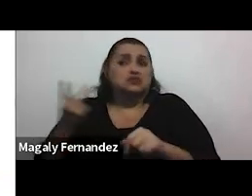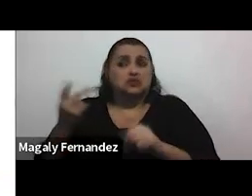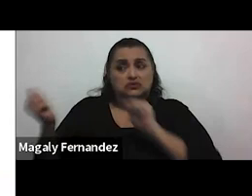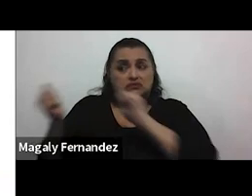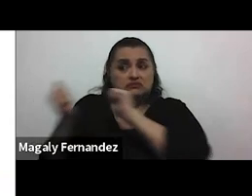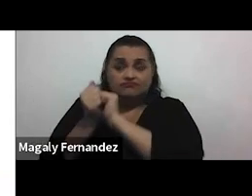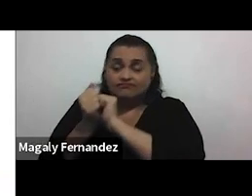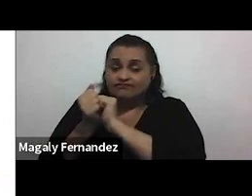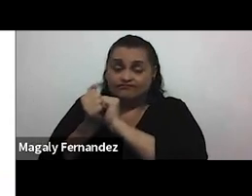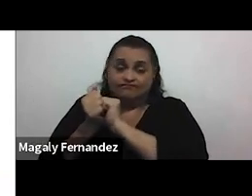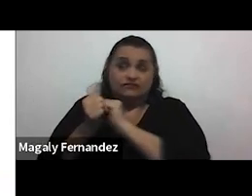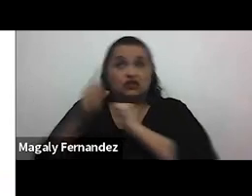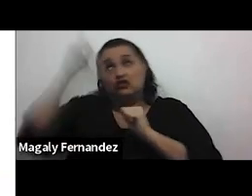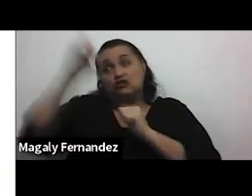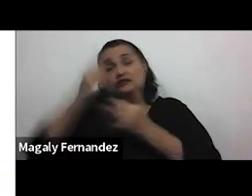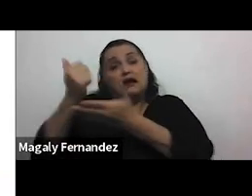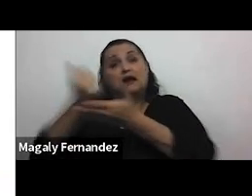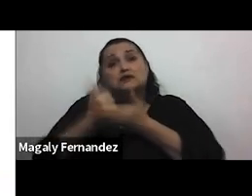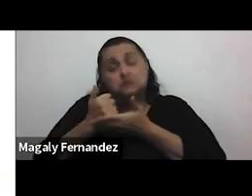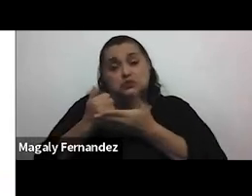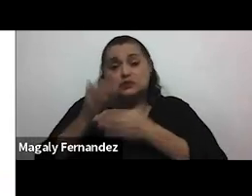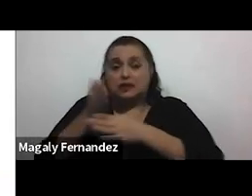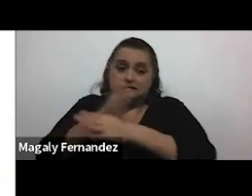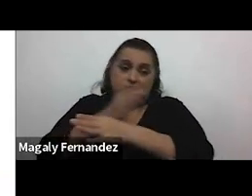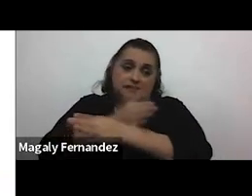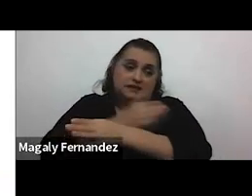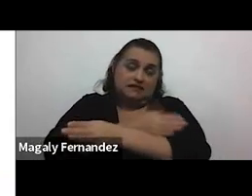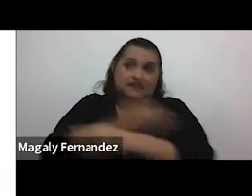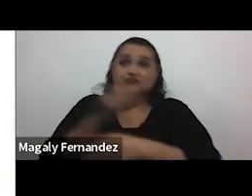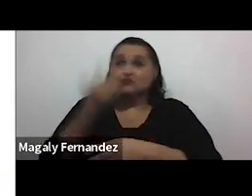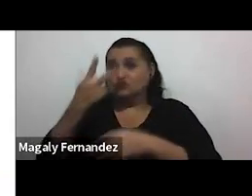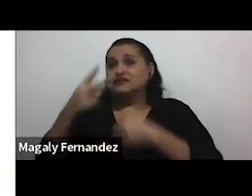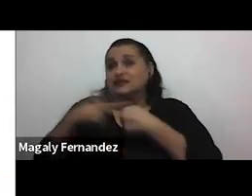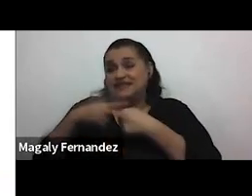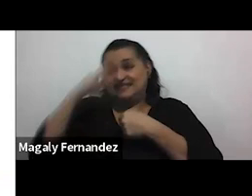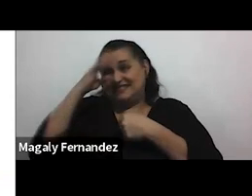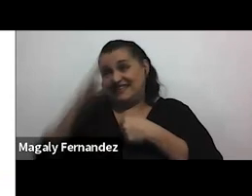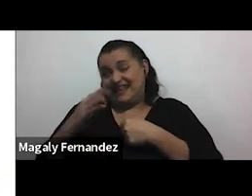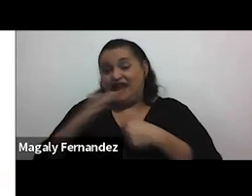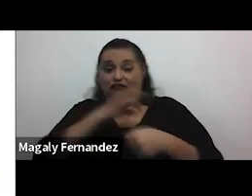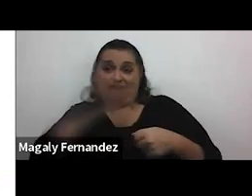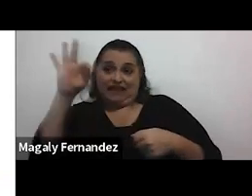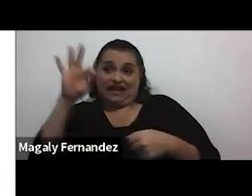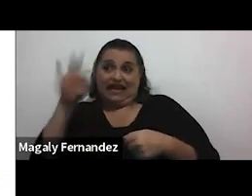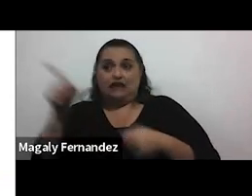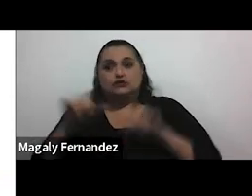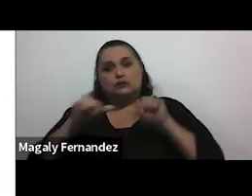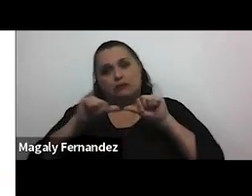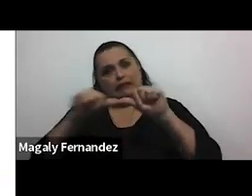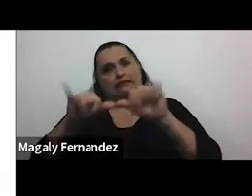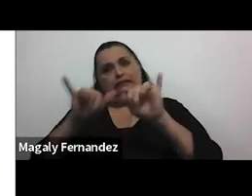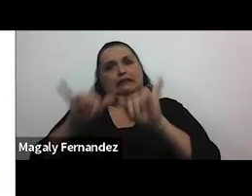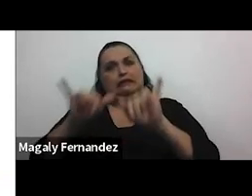Dios nos va a ayudar a salir adelante muchas de esas creencias hacen que las personas se mantengan también ahí